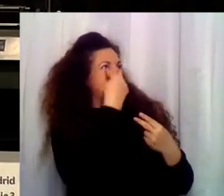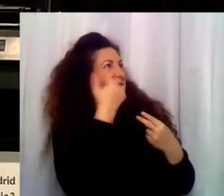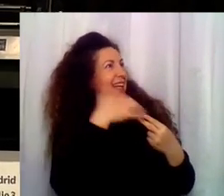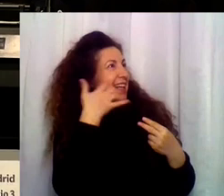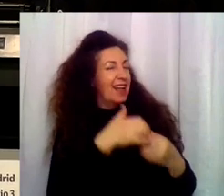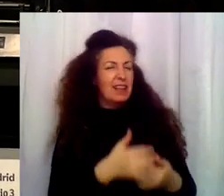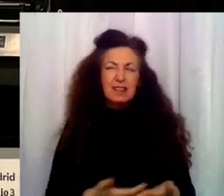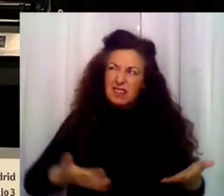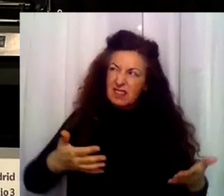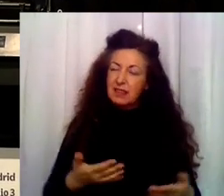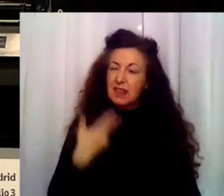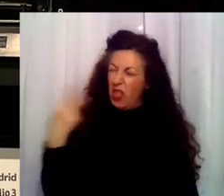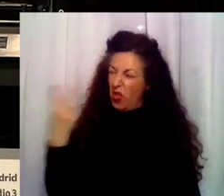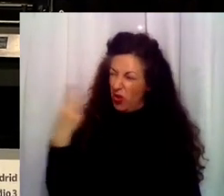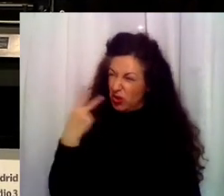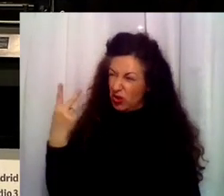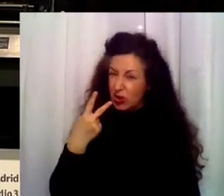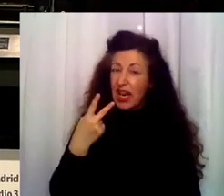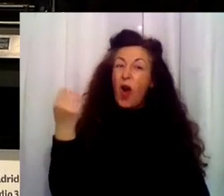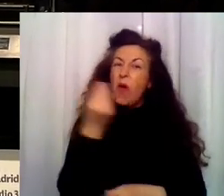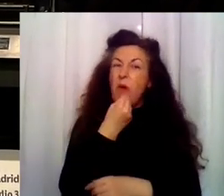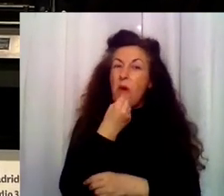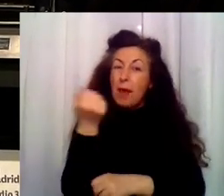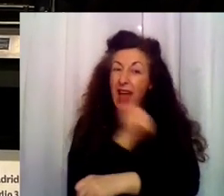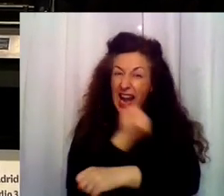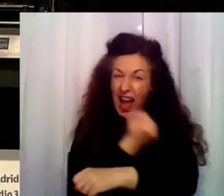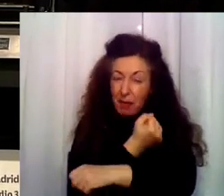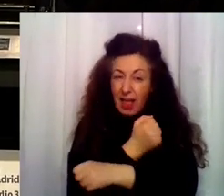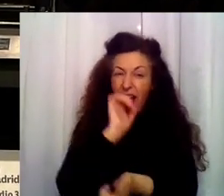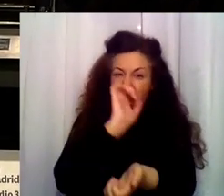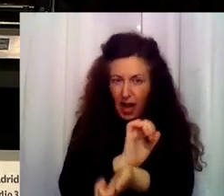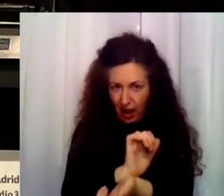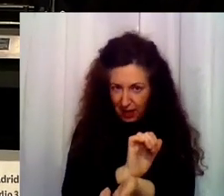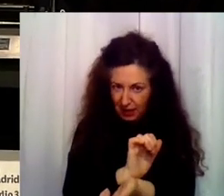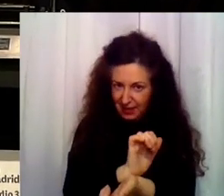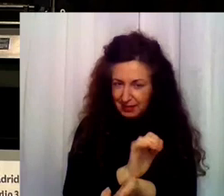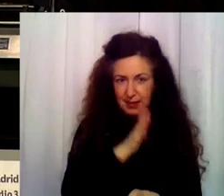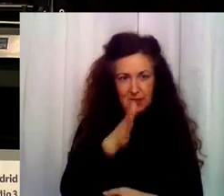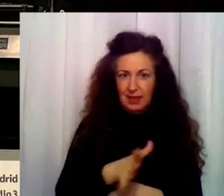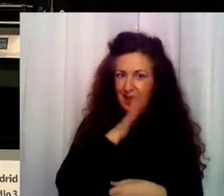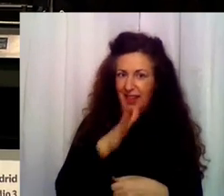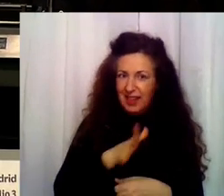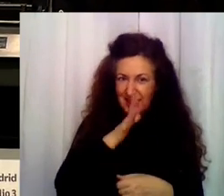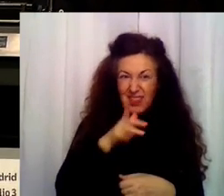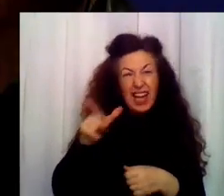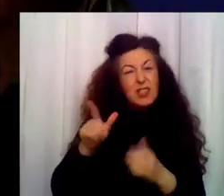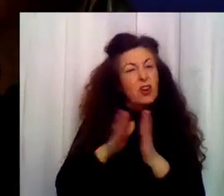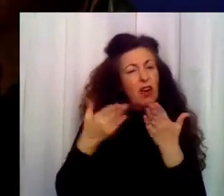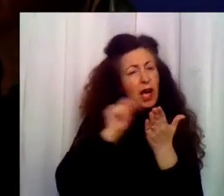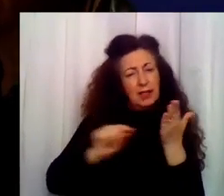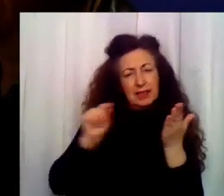¿Quién nos iba a decir a nosotros que pasaríamos la comida de Navidad en la cárcel, nena? Esto es para escribir un best-seller.